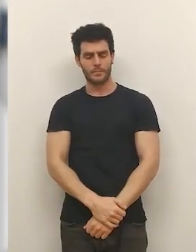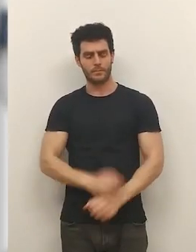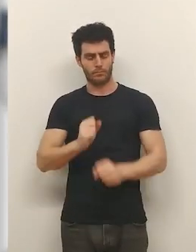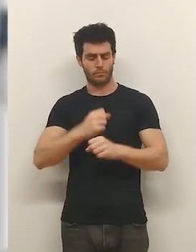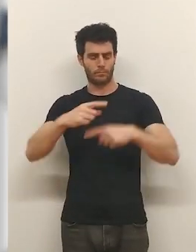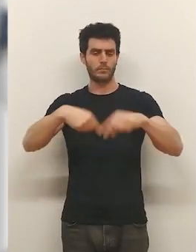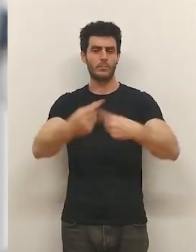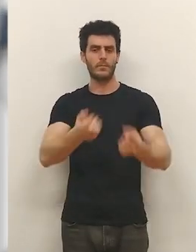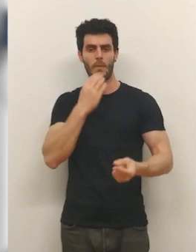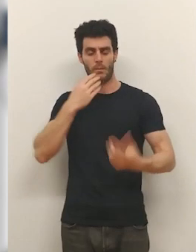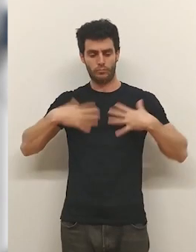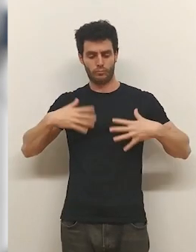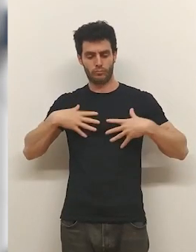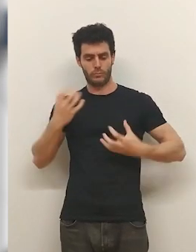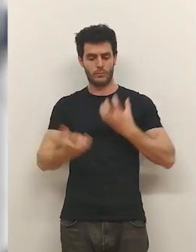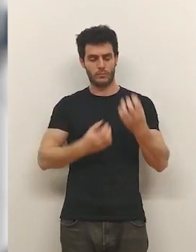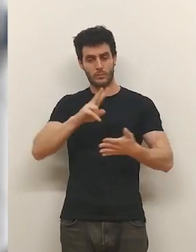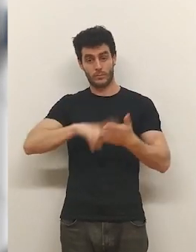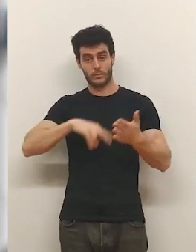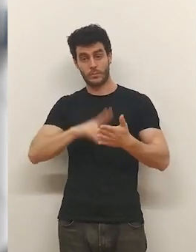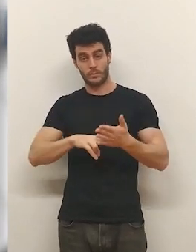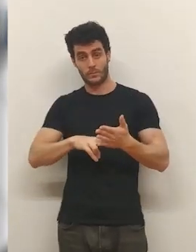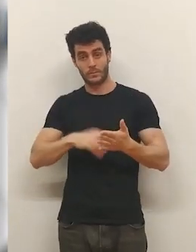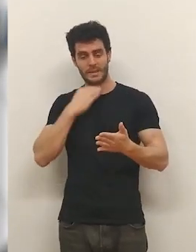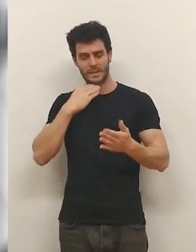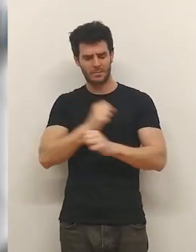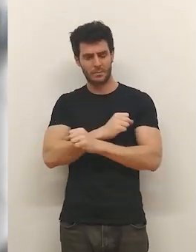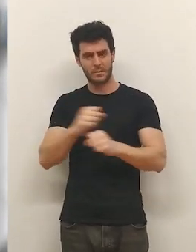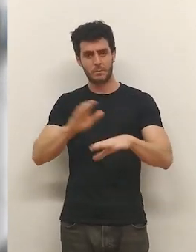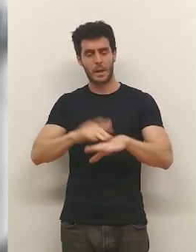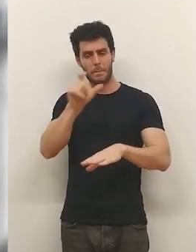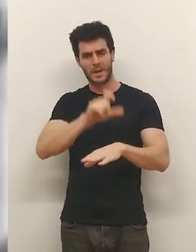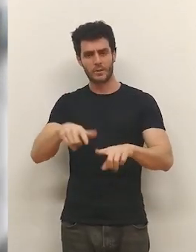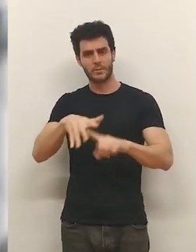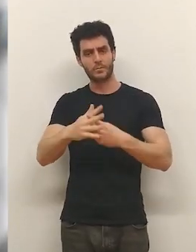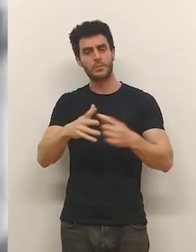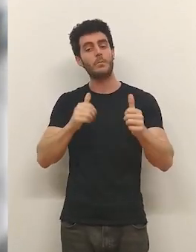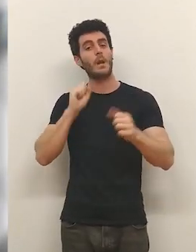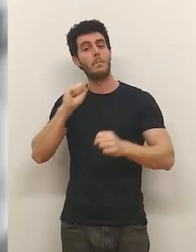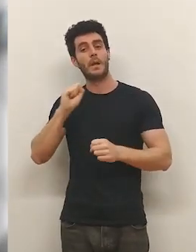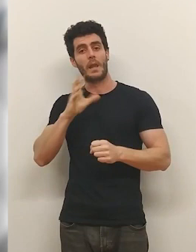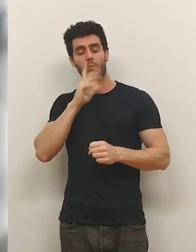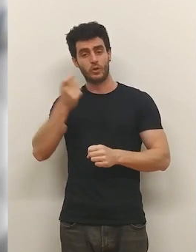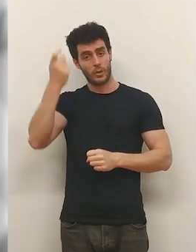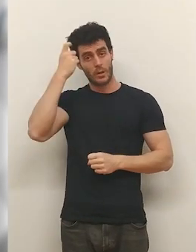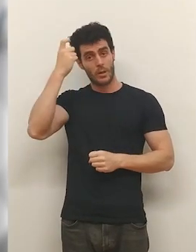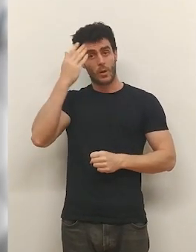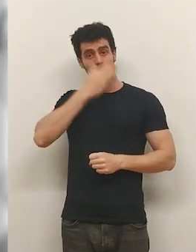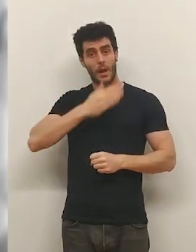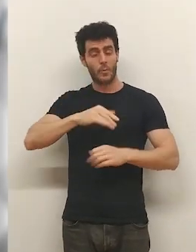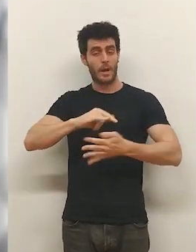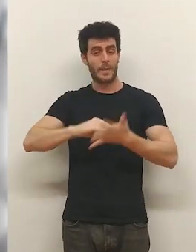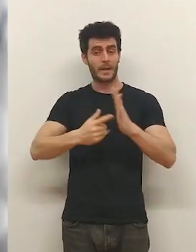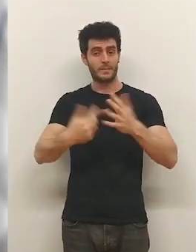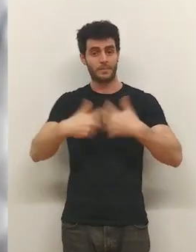Tareas cotidianas como vestirse, cocinar o leer... ...son casi misión imposible... ...para las personas en situación de dependencia... ...por eso los estudiantes de la